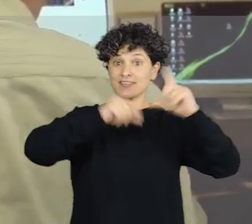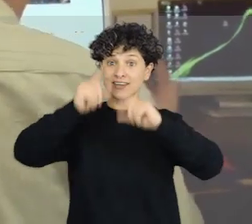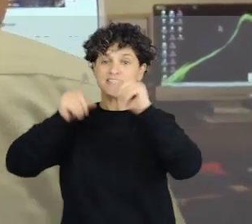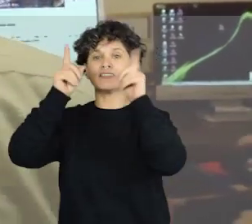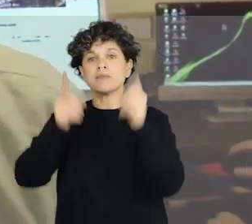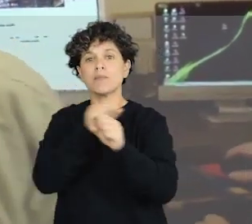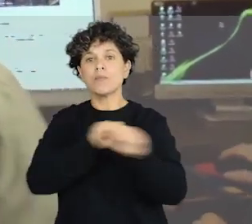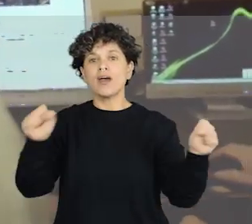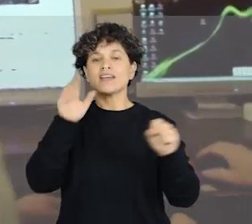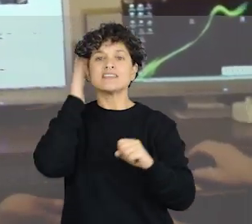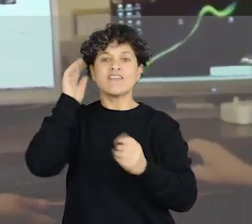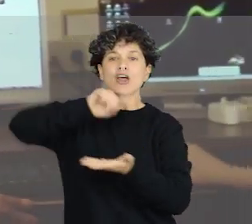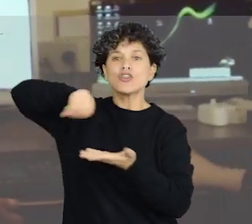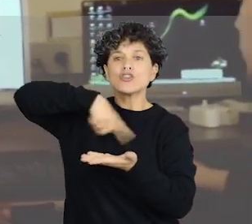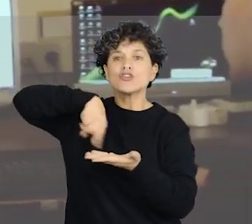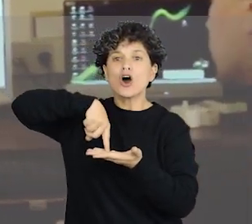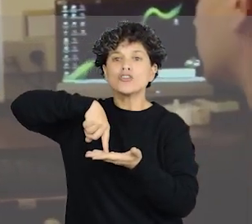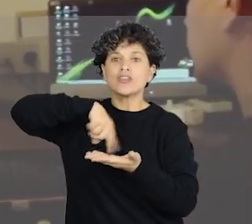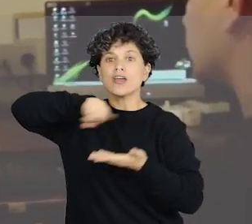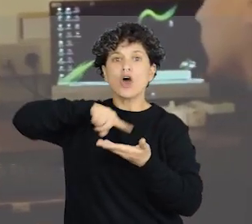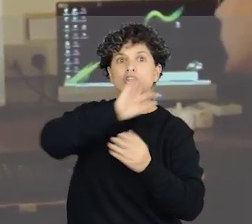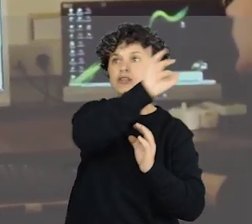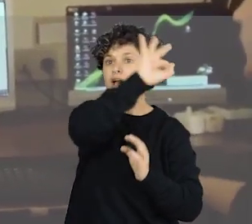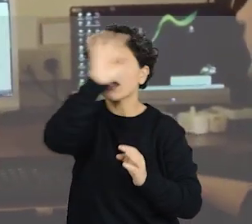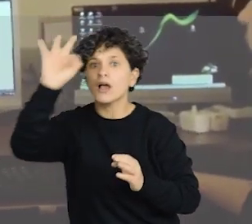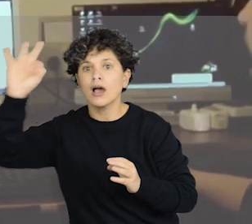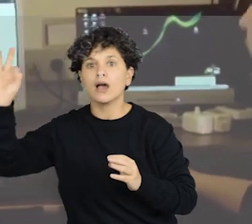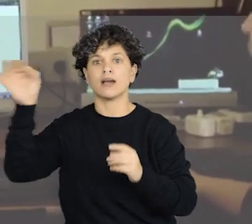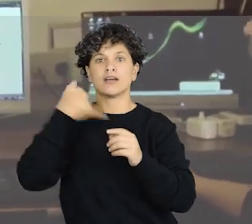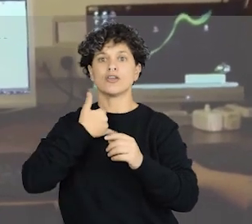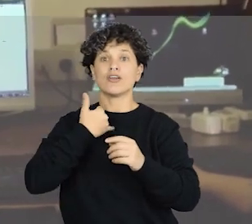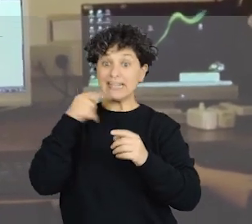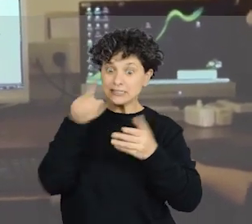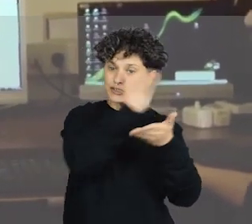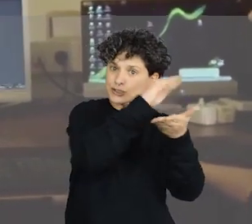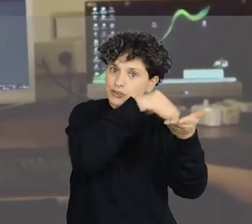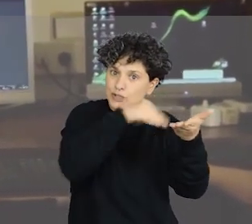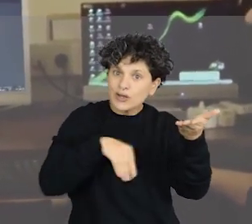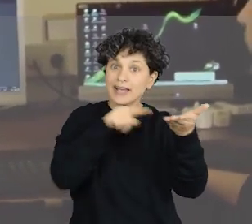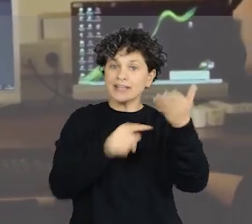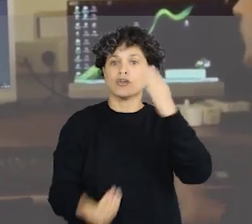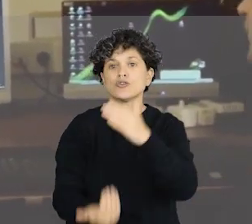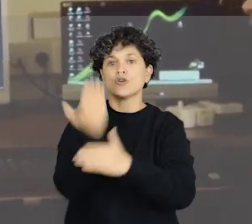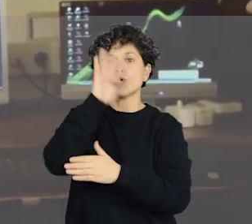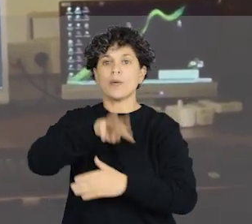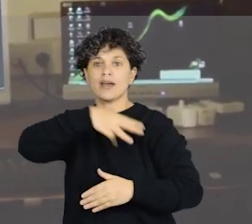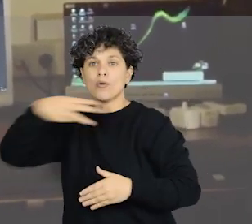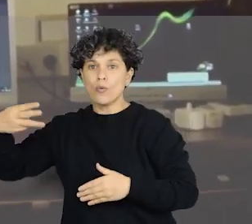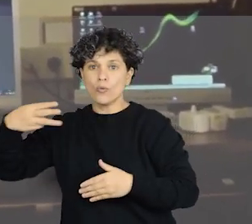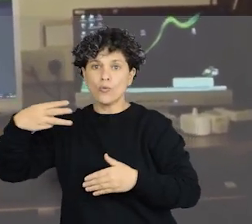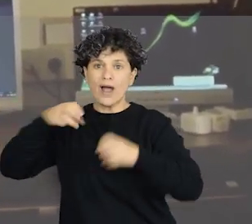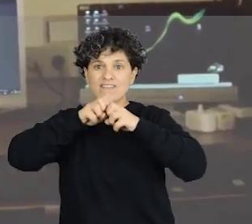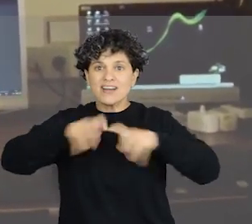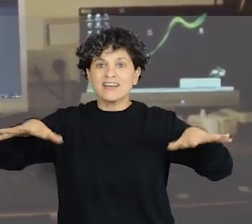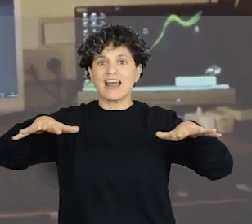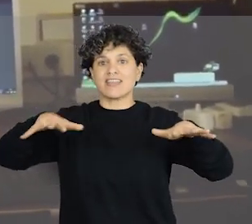reportamos al Minor Planet Center, al Centro de Pequeños Cuerpos de la Unión Astronoma Internacional, con